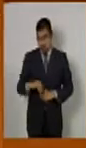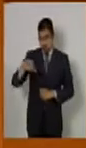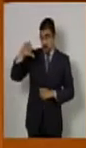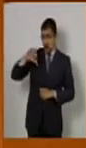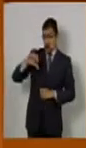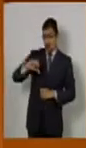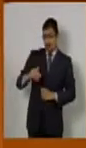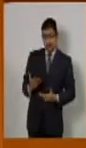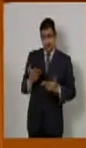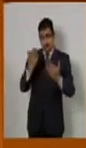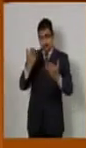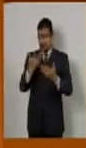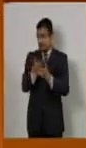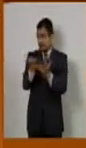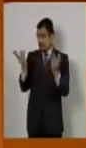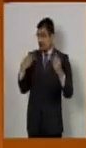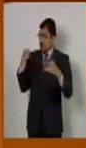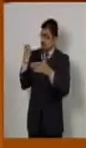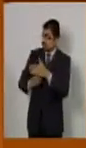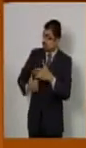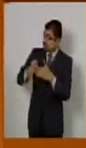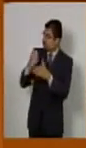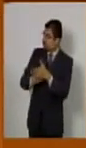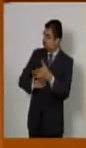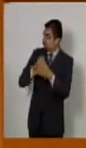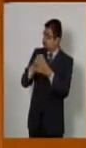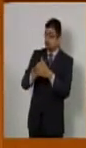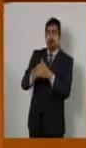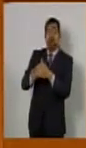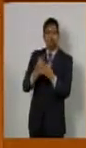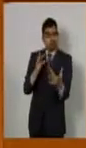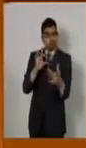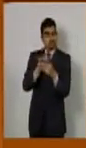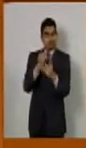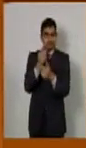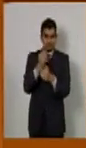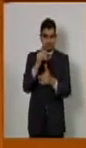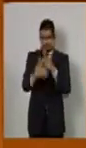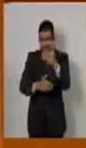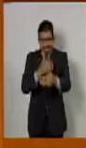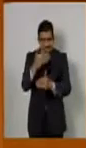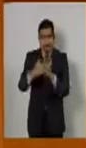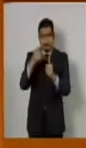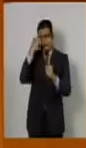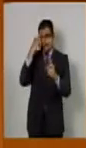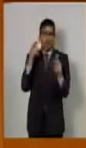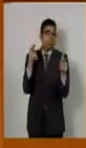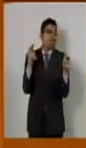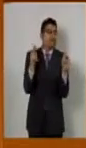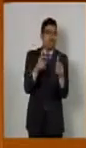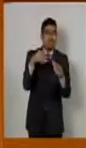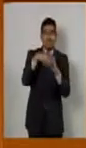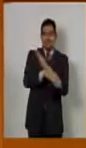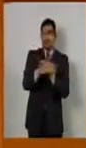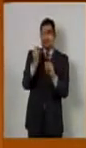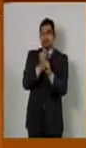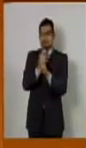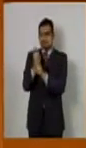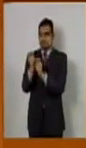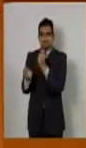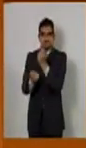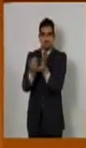Hoy las grandes luchas por librar en cuanto al bajo impulso que se tiene en la investigación